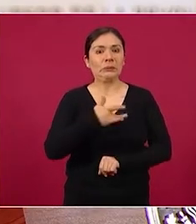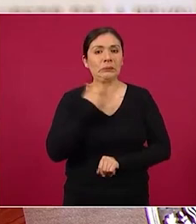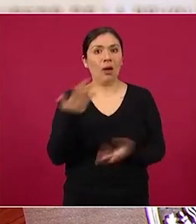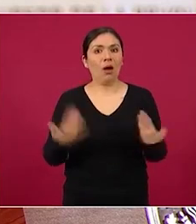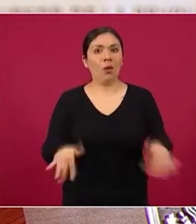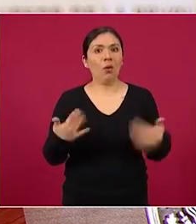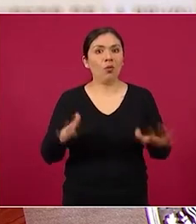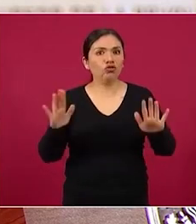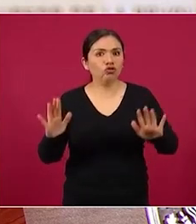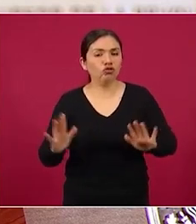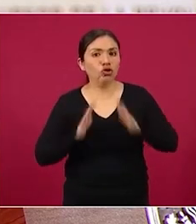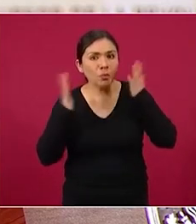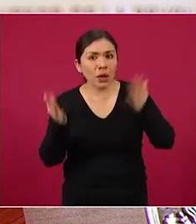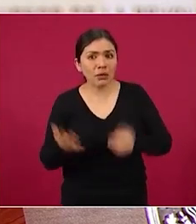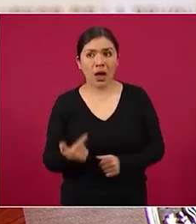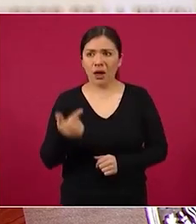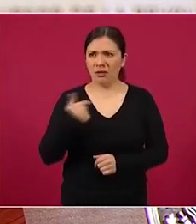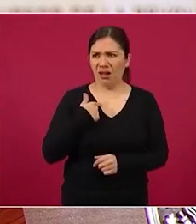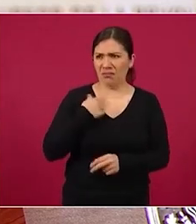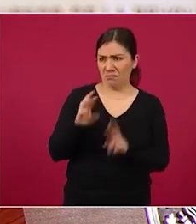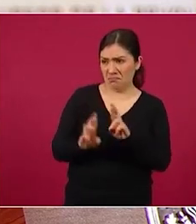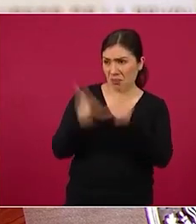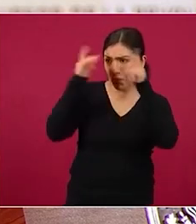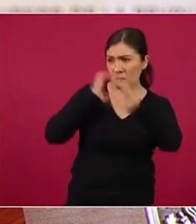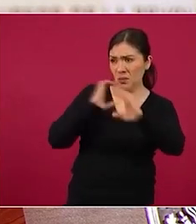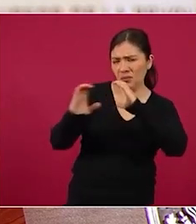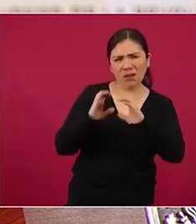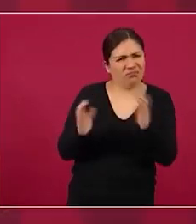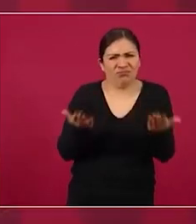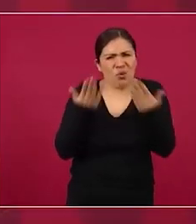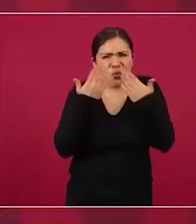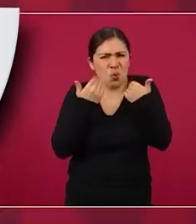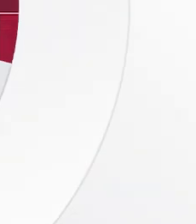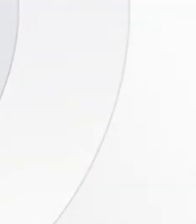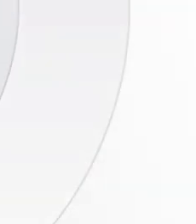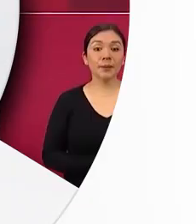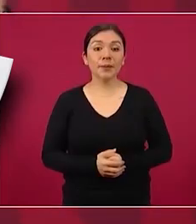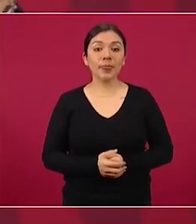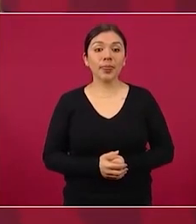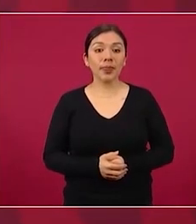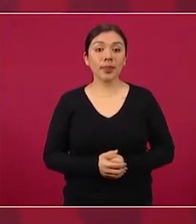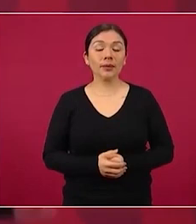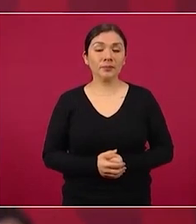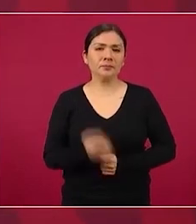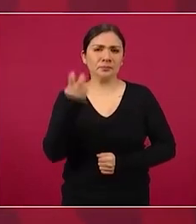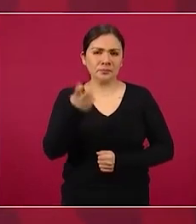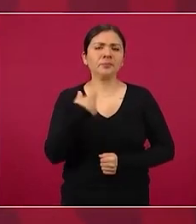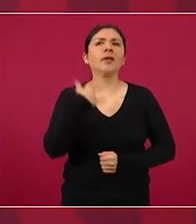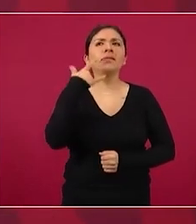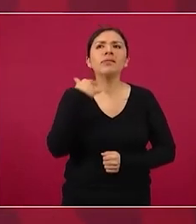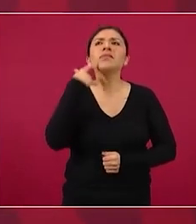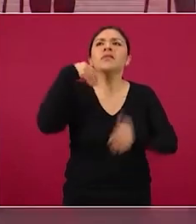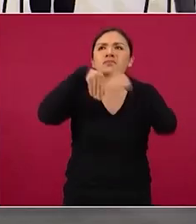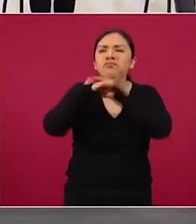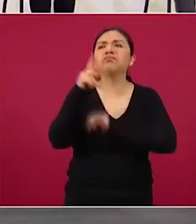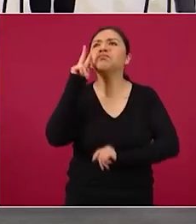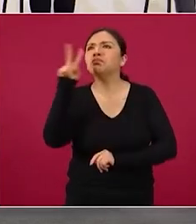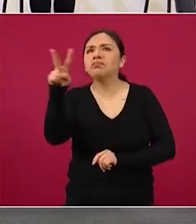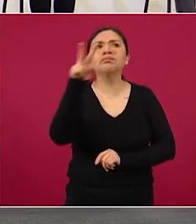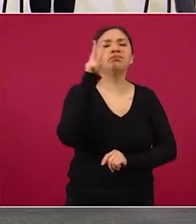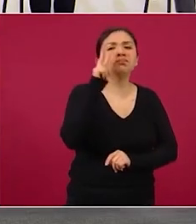ninguna ruptura si hace falta aclararlo recorrimos parte del palacio